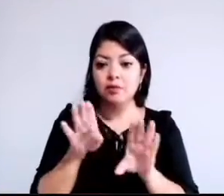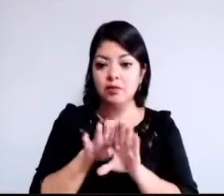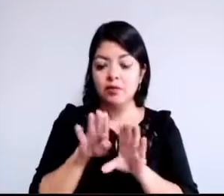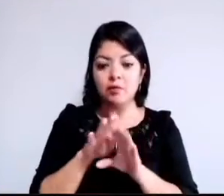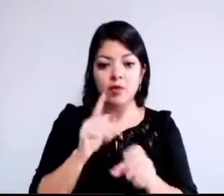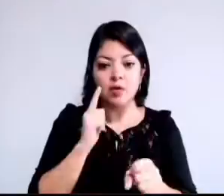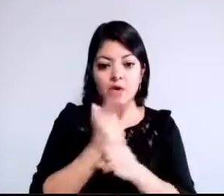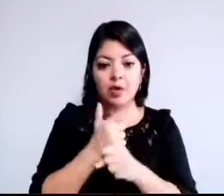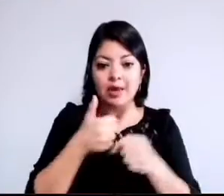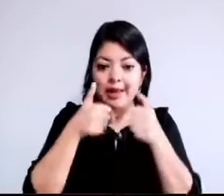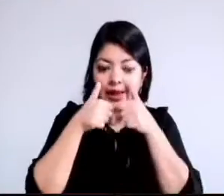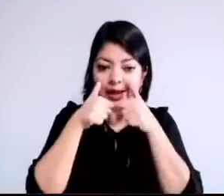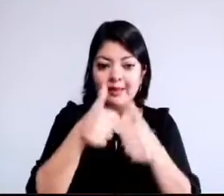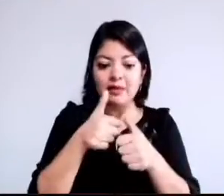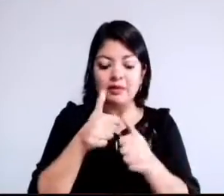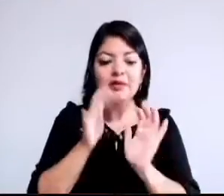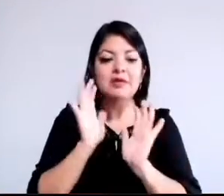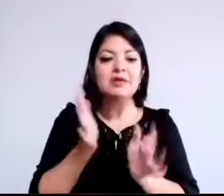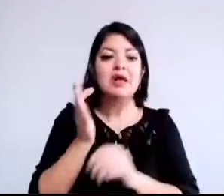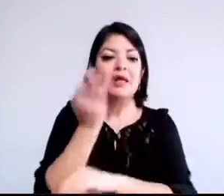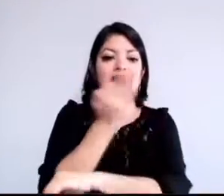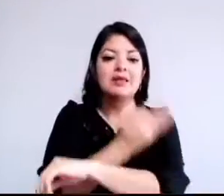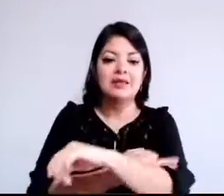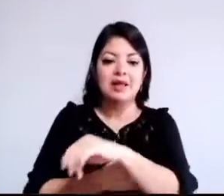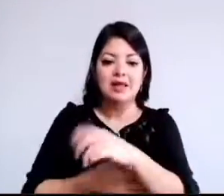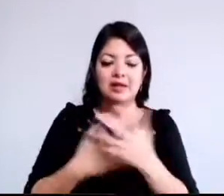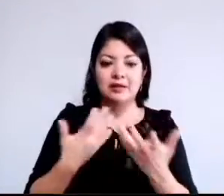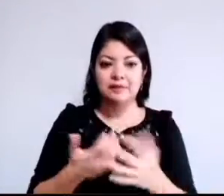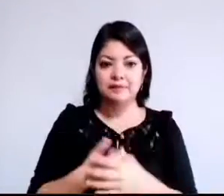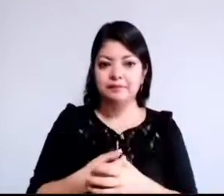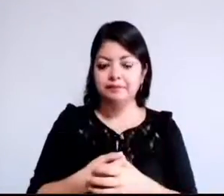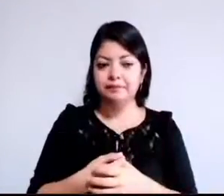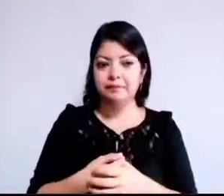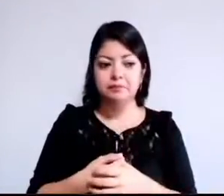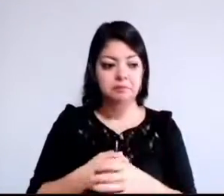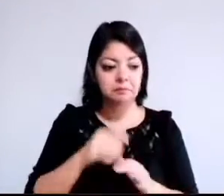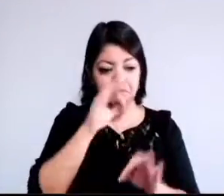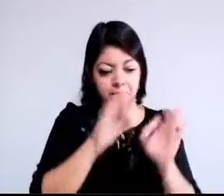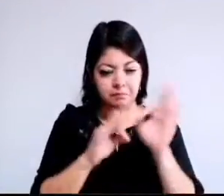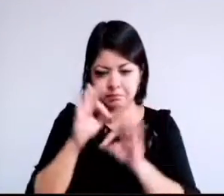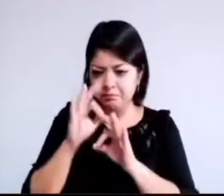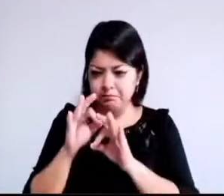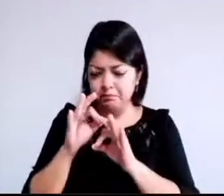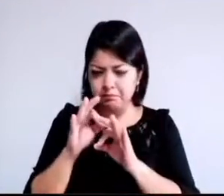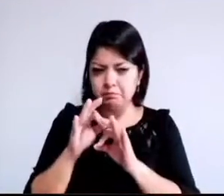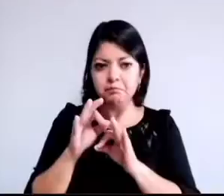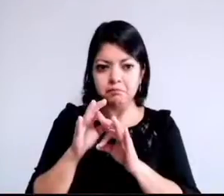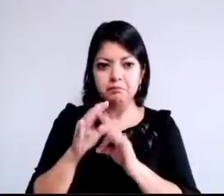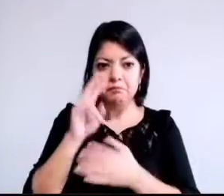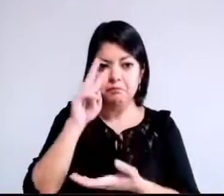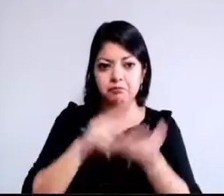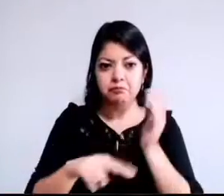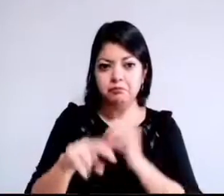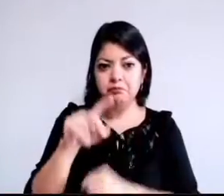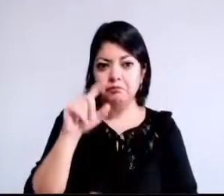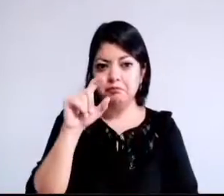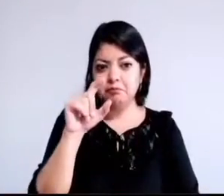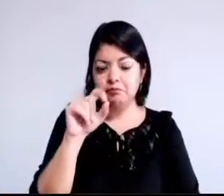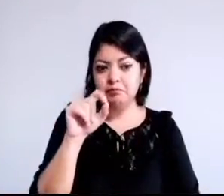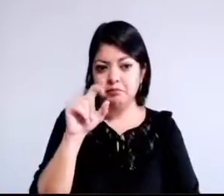y atenciones tardías. De acuerdo con las cifras más actuales, 2020